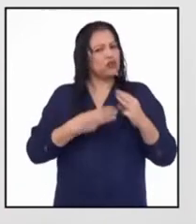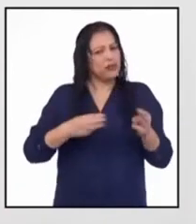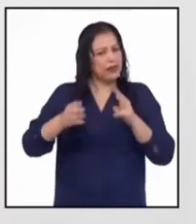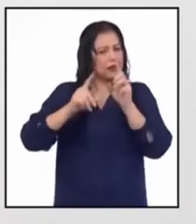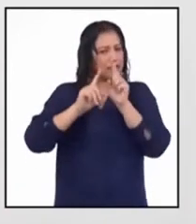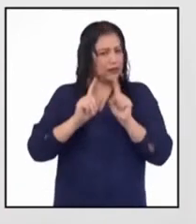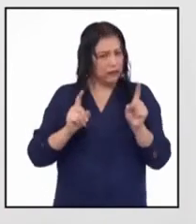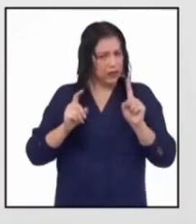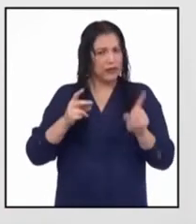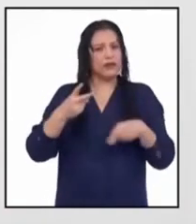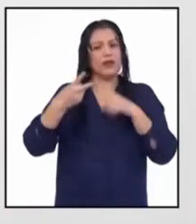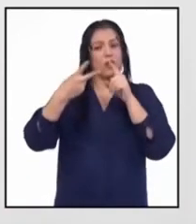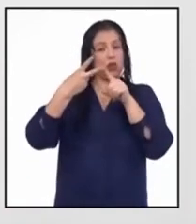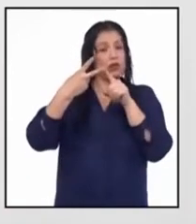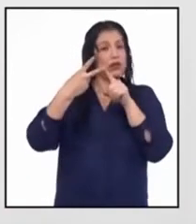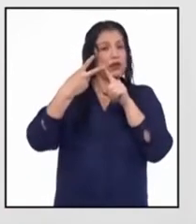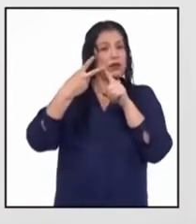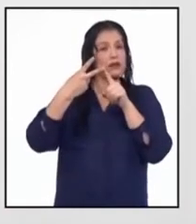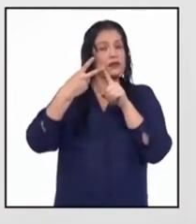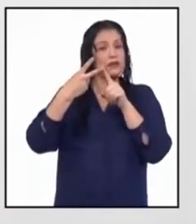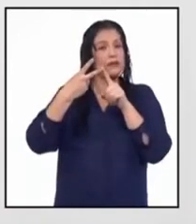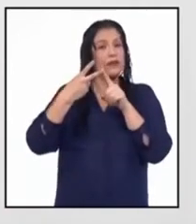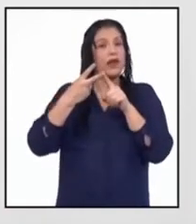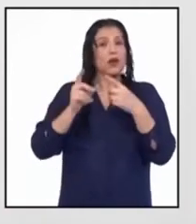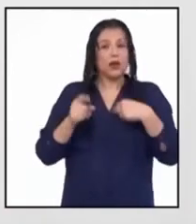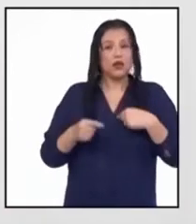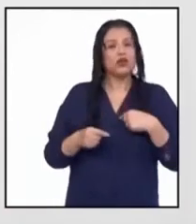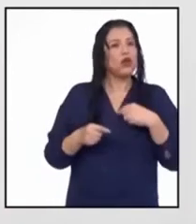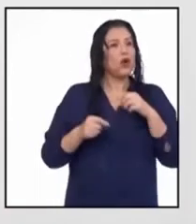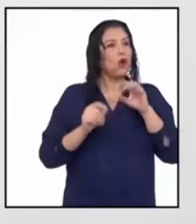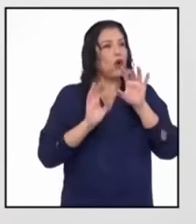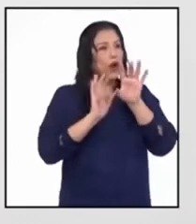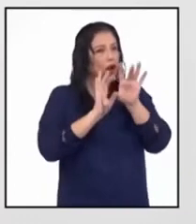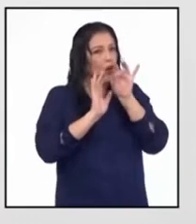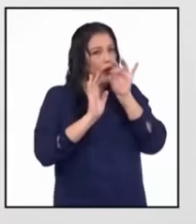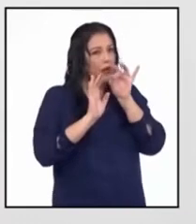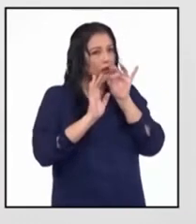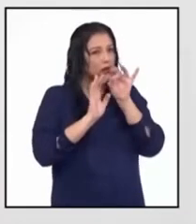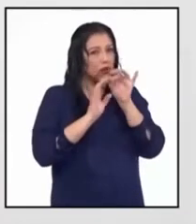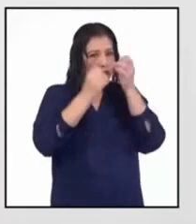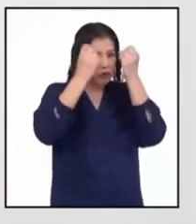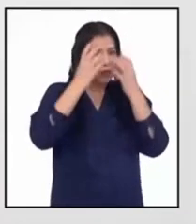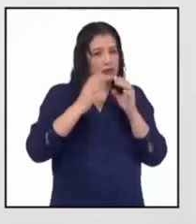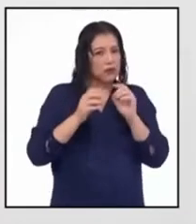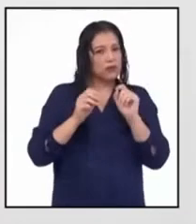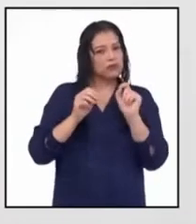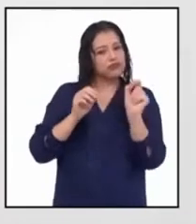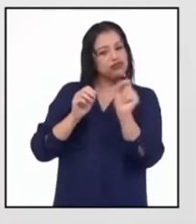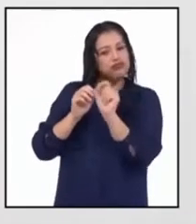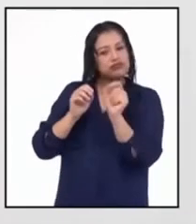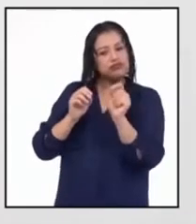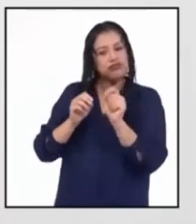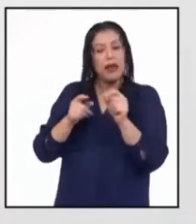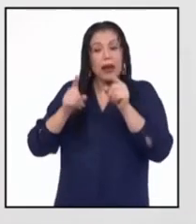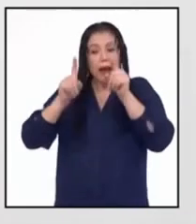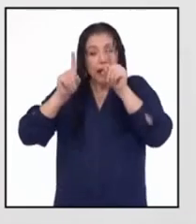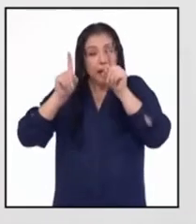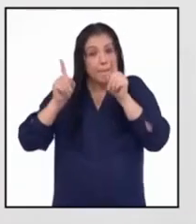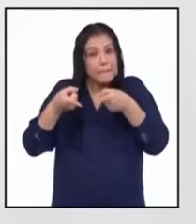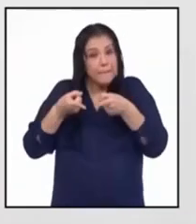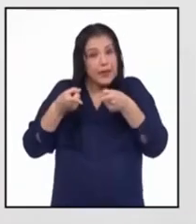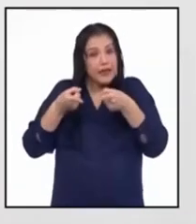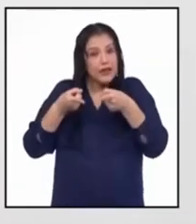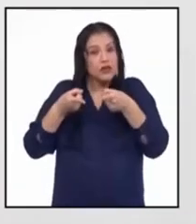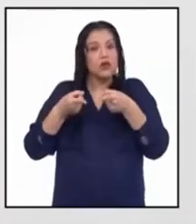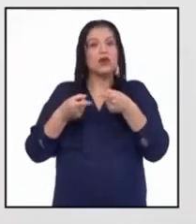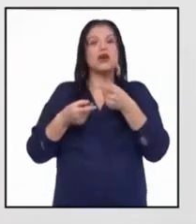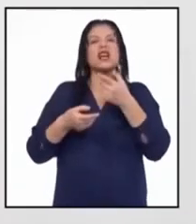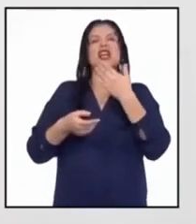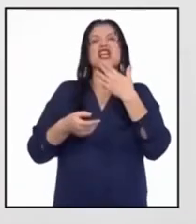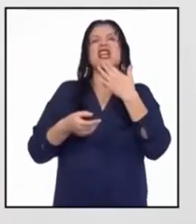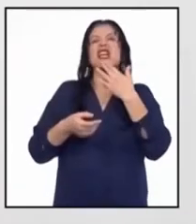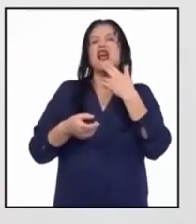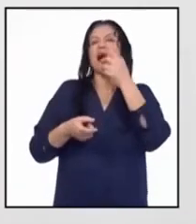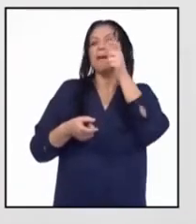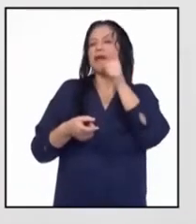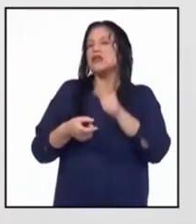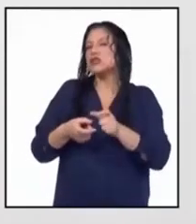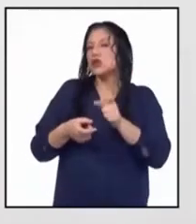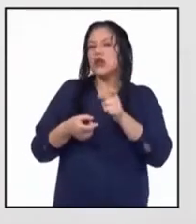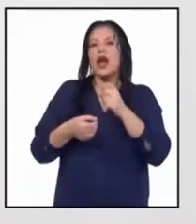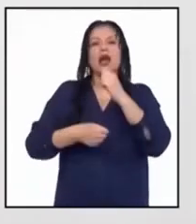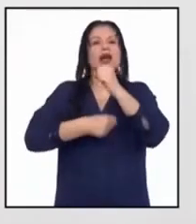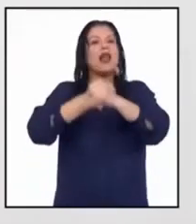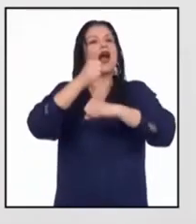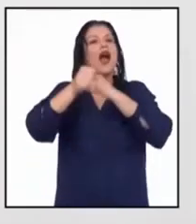ellas es poner entre paréntesis el apellido y año en que la persona dijo o